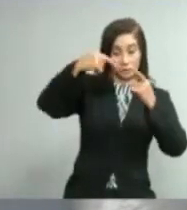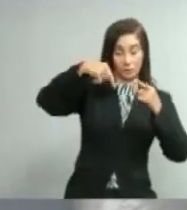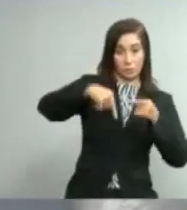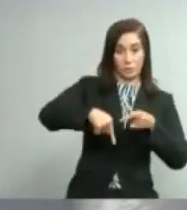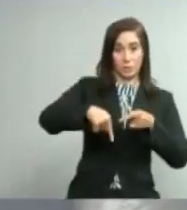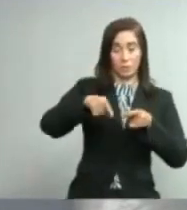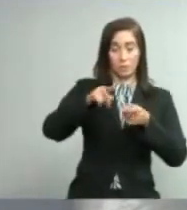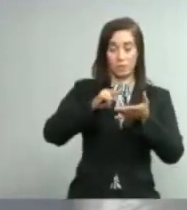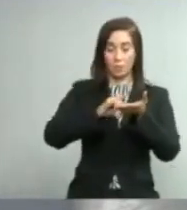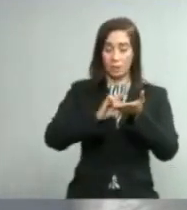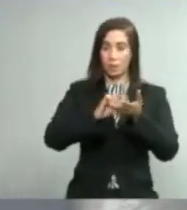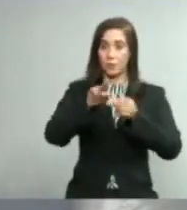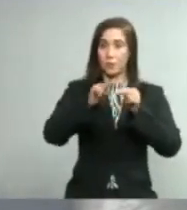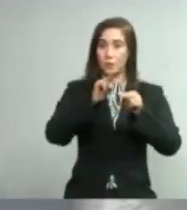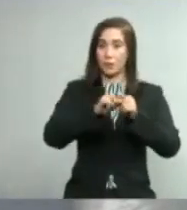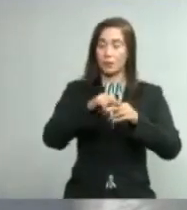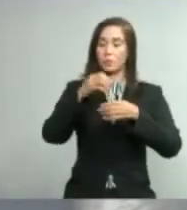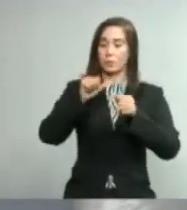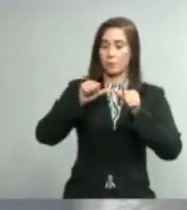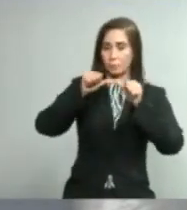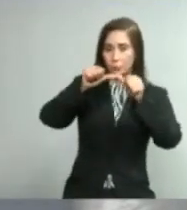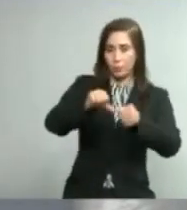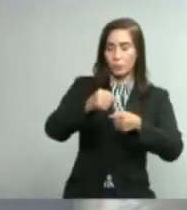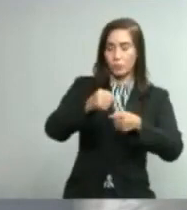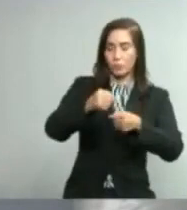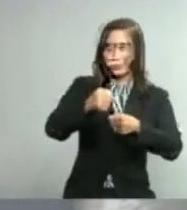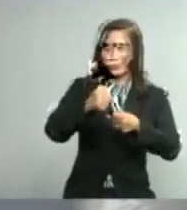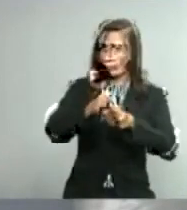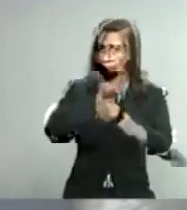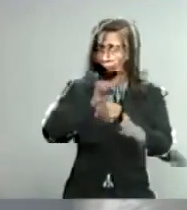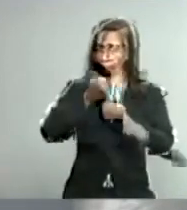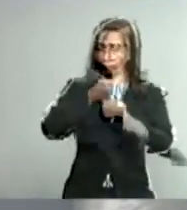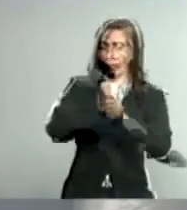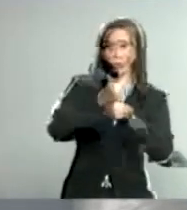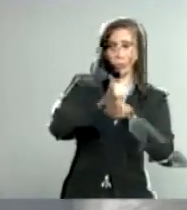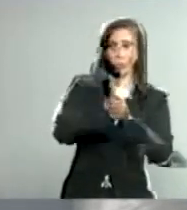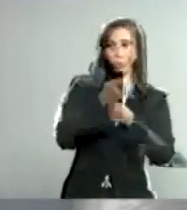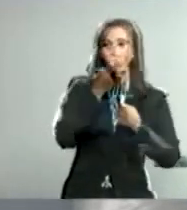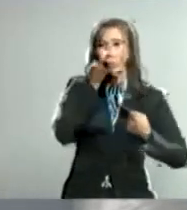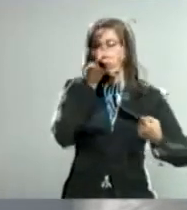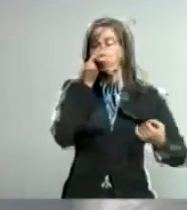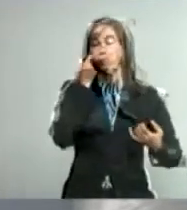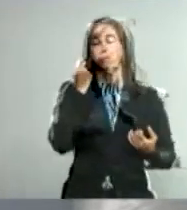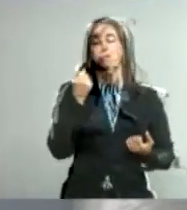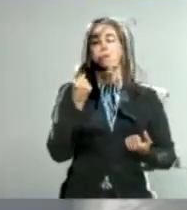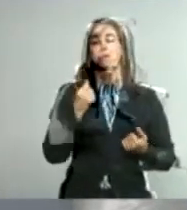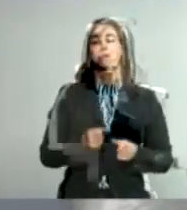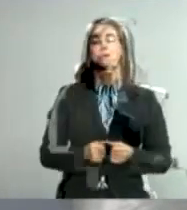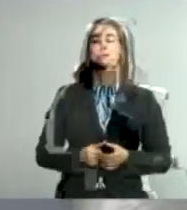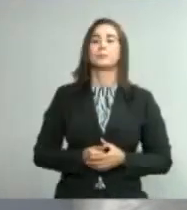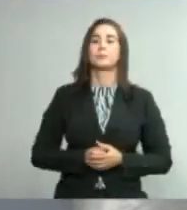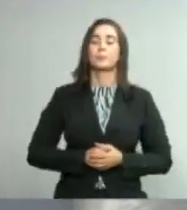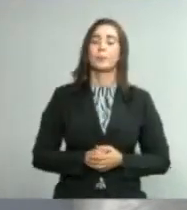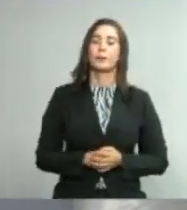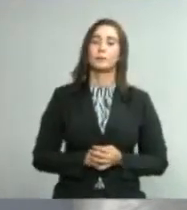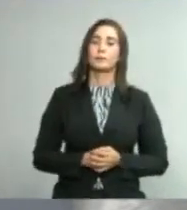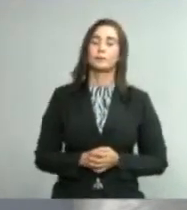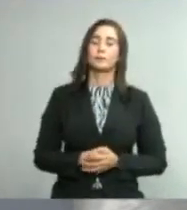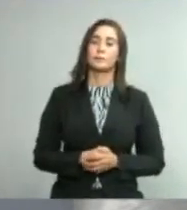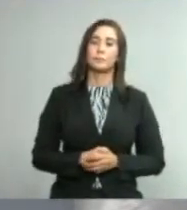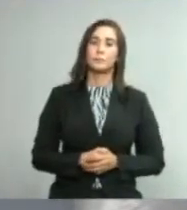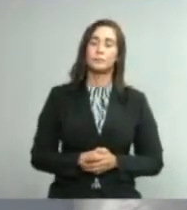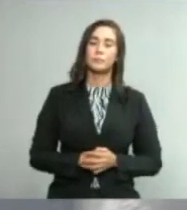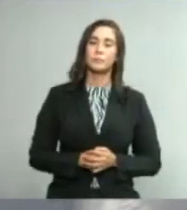insumo tan necesario para el avance del Laboratorio Nacional en ese